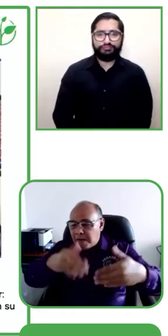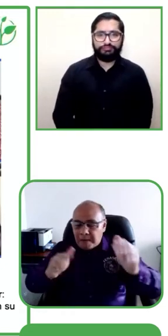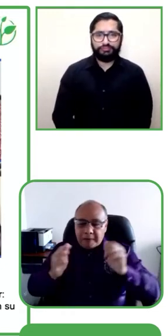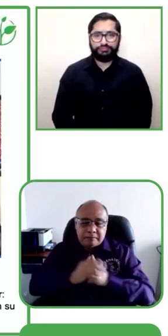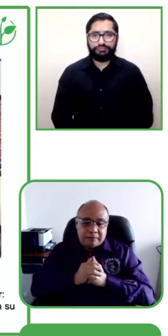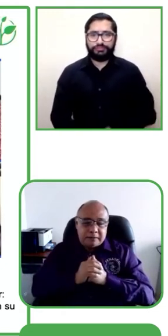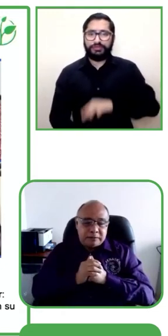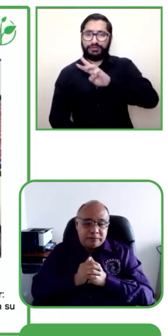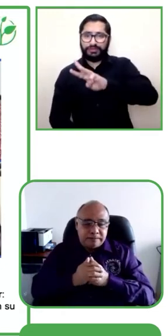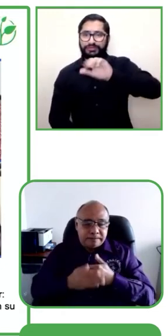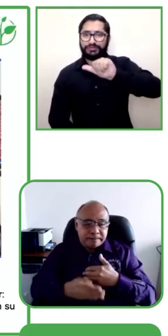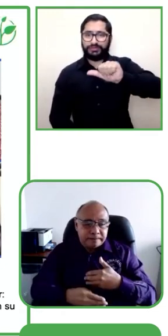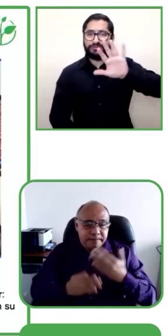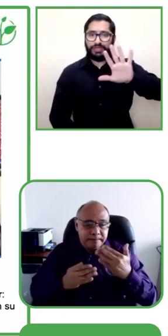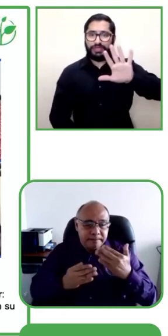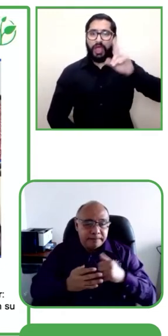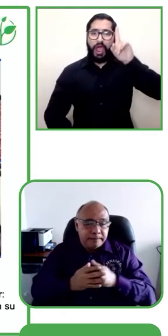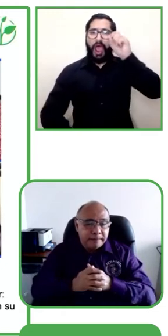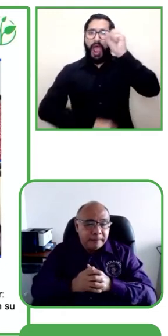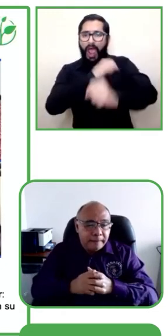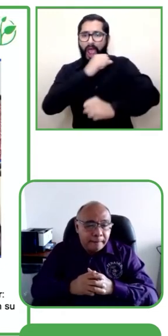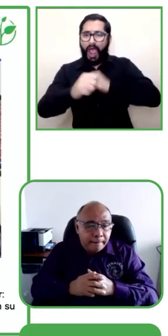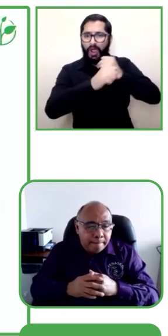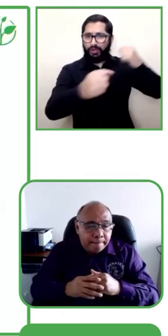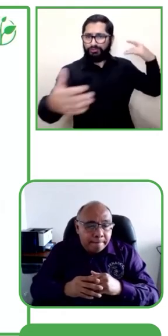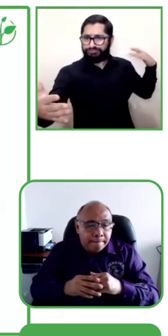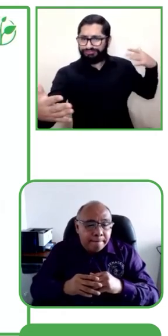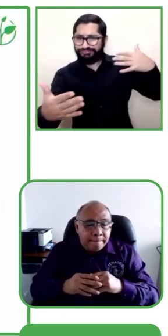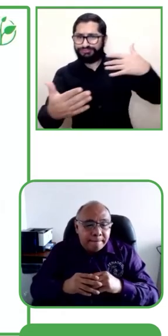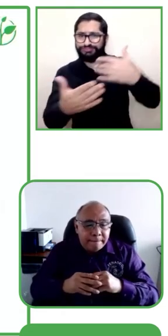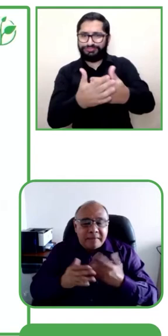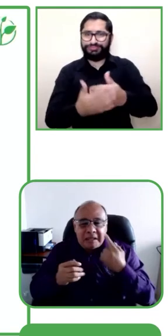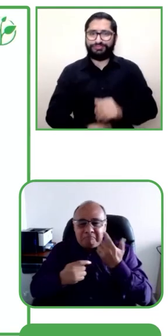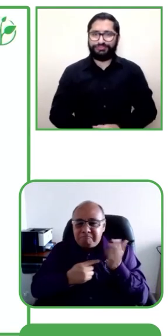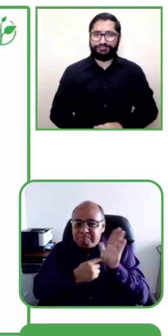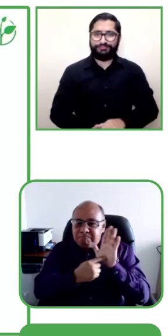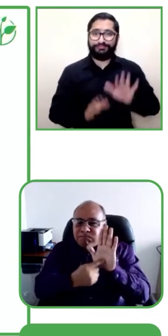Es durante todo el año que se presta este servicio. Siguiente.